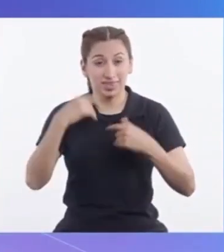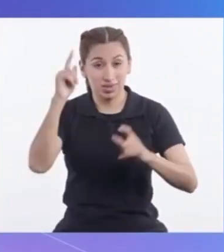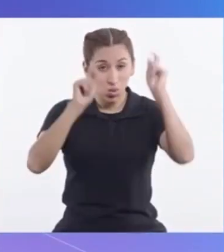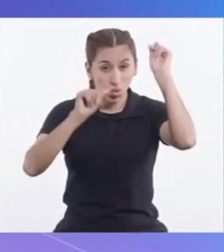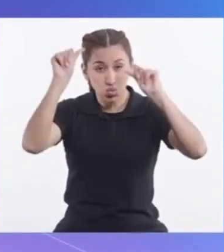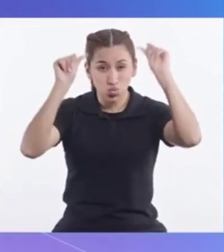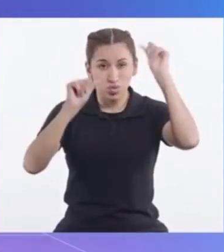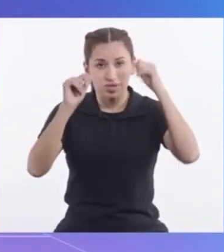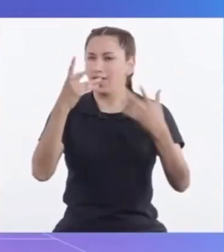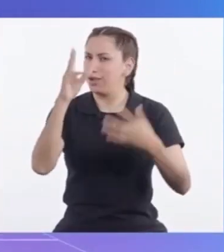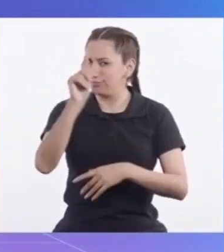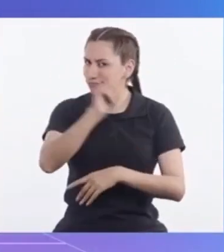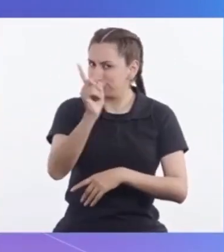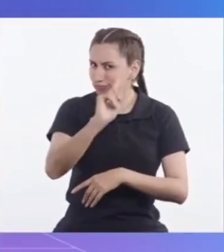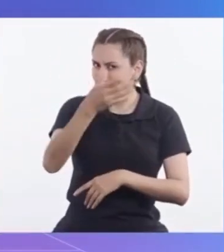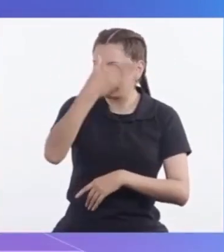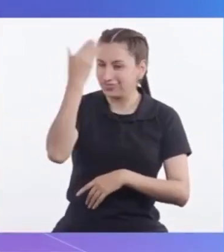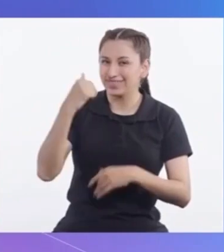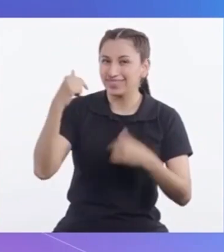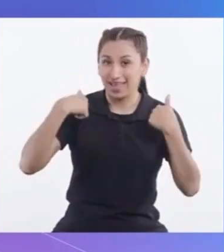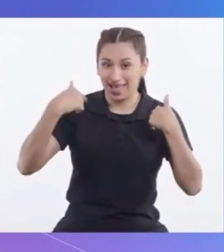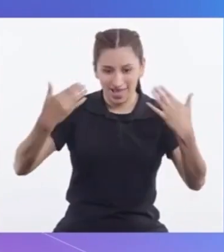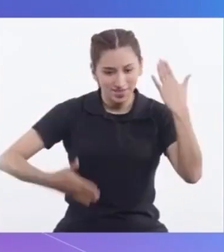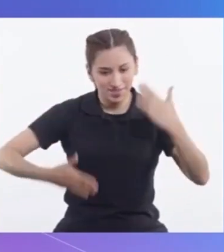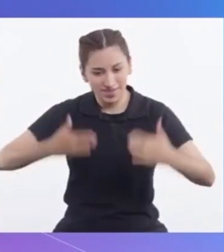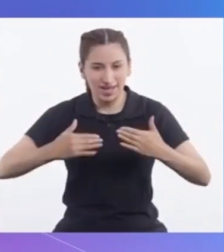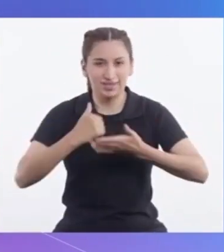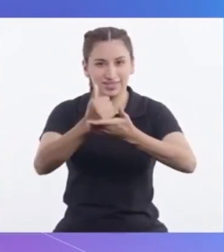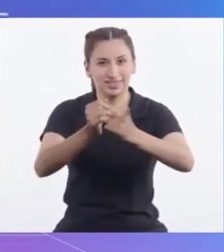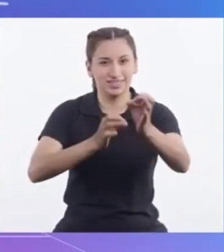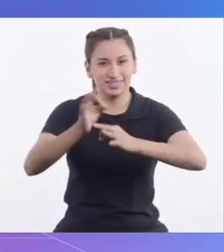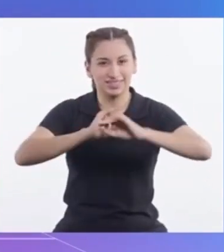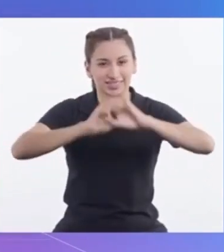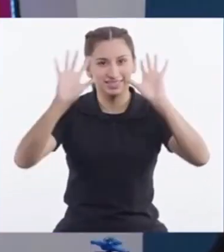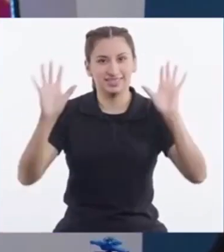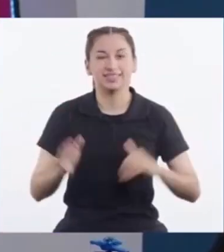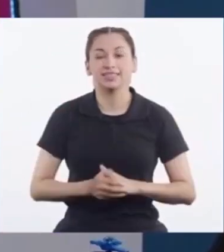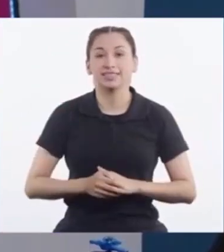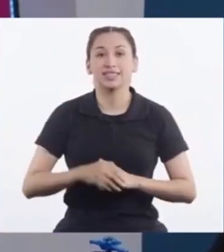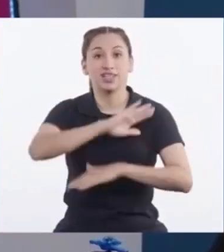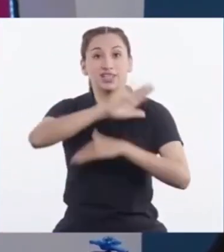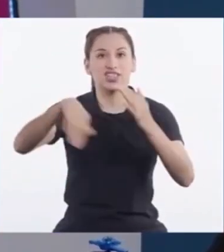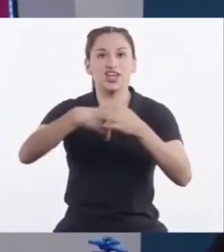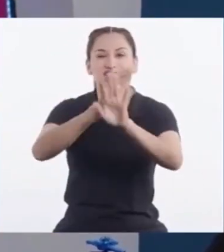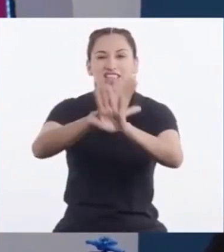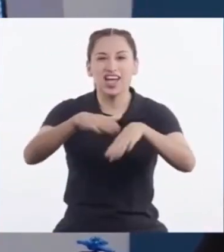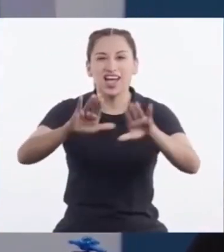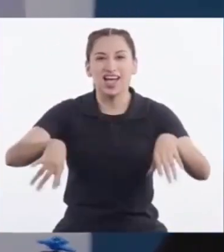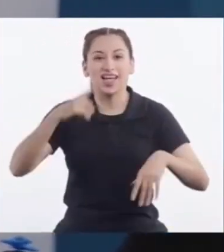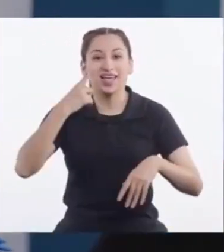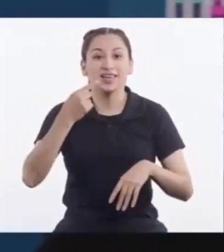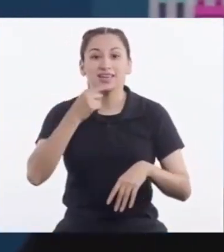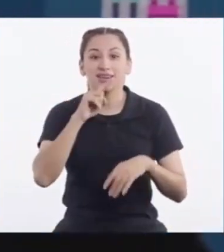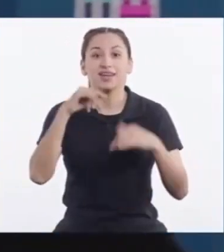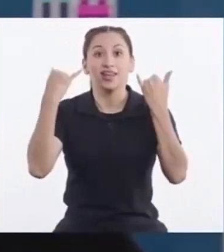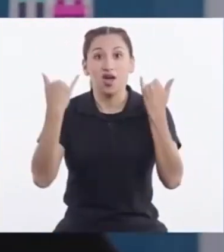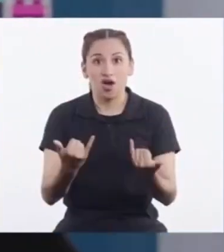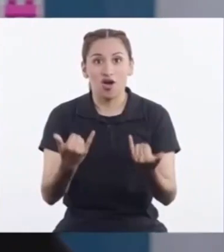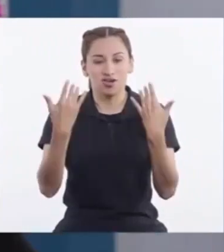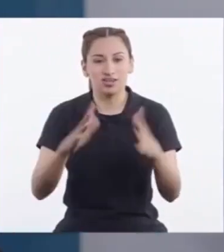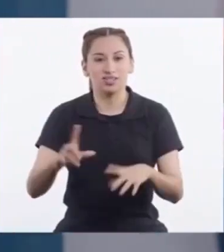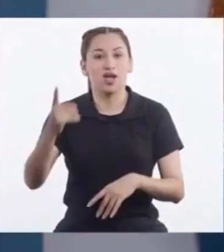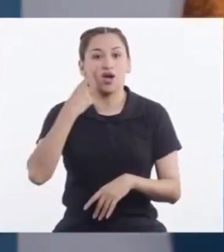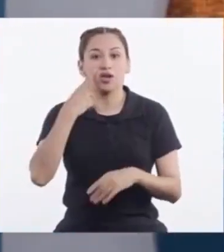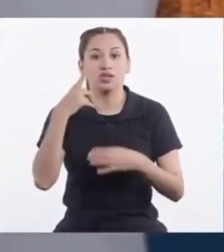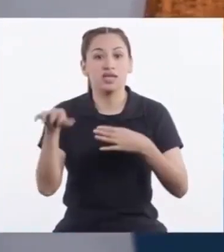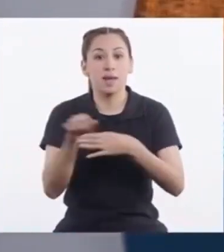dudas No se olviden Que MataVoz Lo explica Niños y niños Hoy hemos conocido